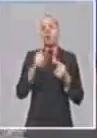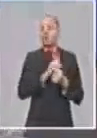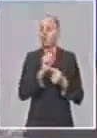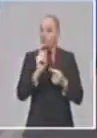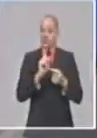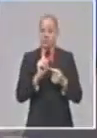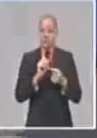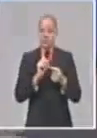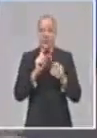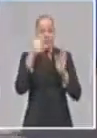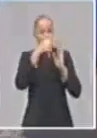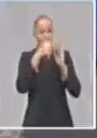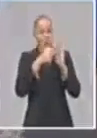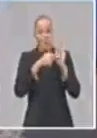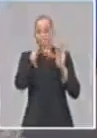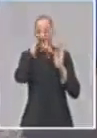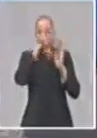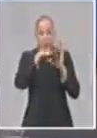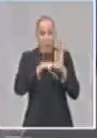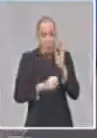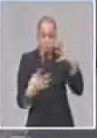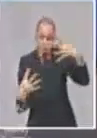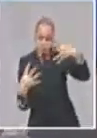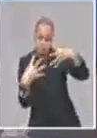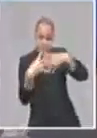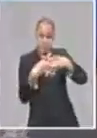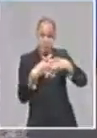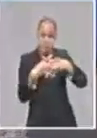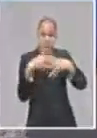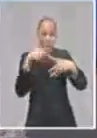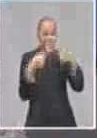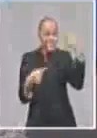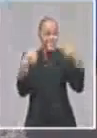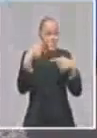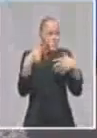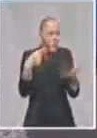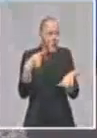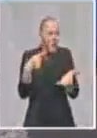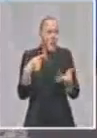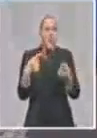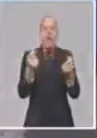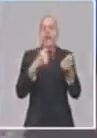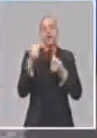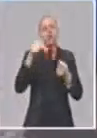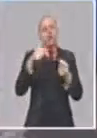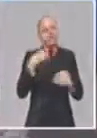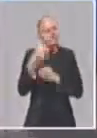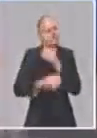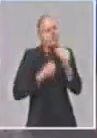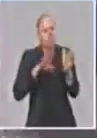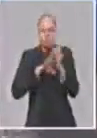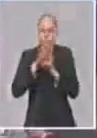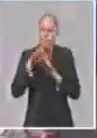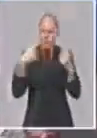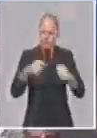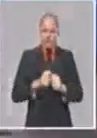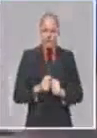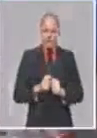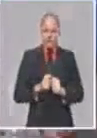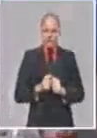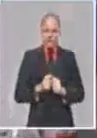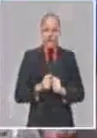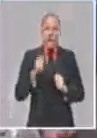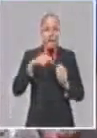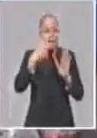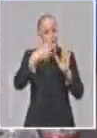profundas en la economía y como hemos planteado e indicó también nuestro presidente, el primer ministro, es una estrategia